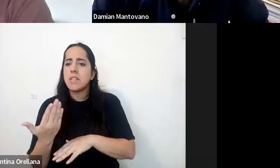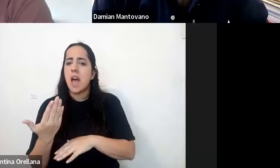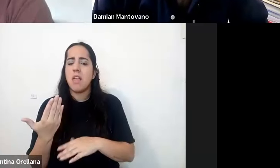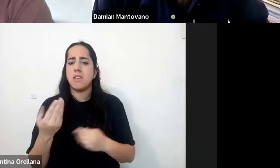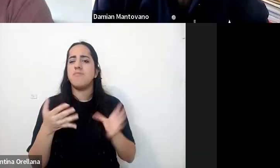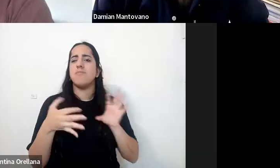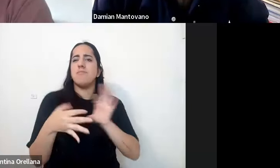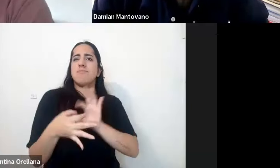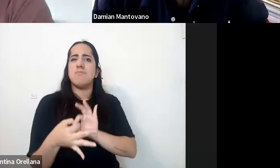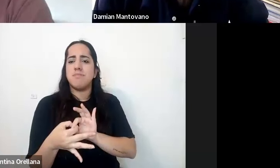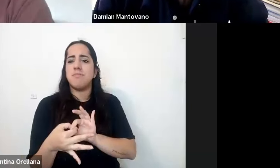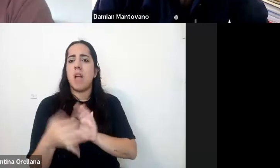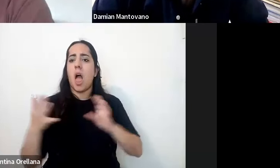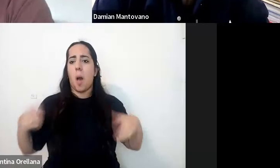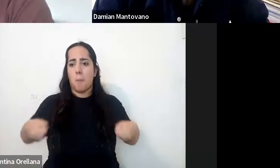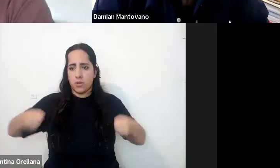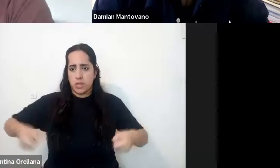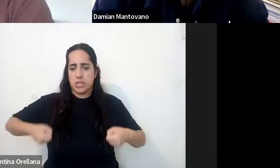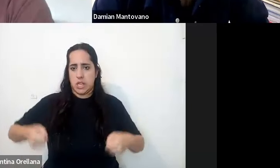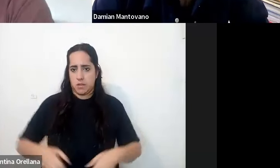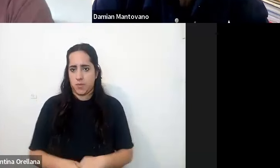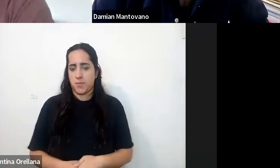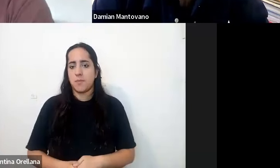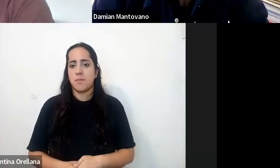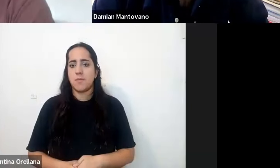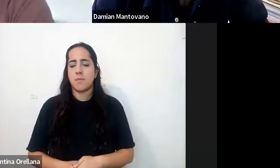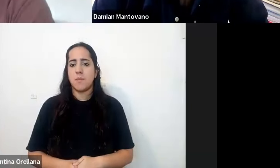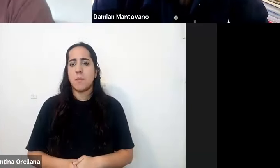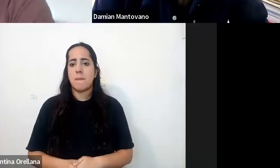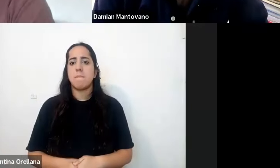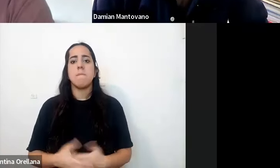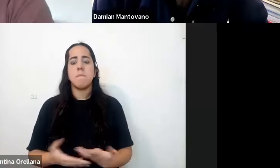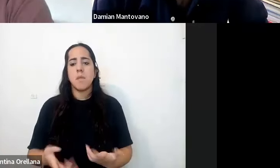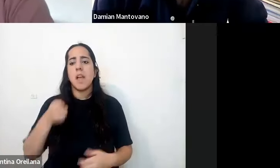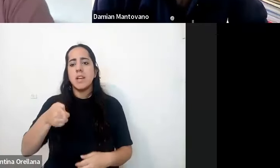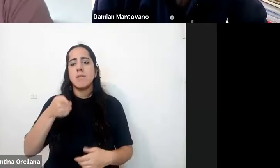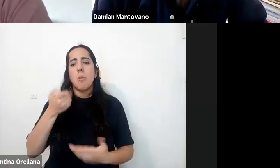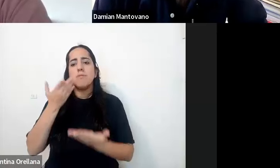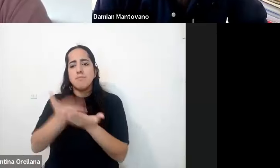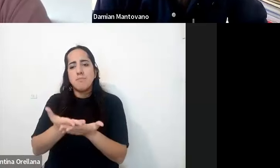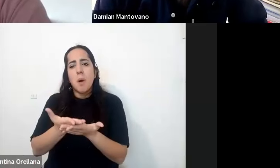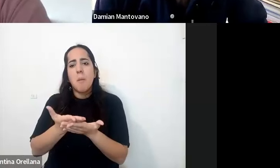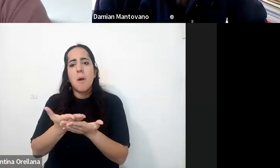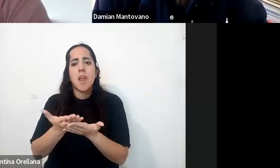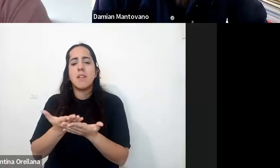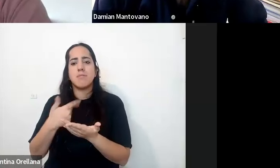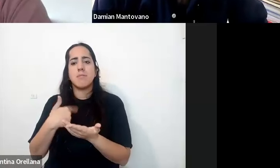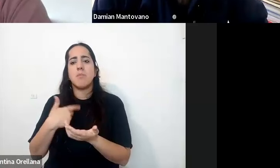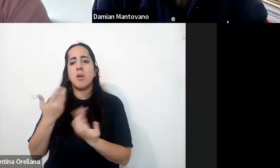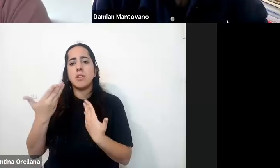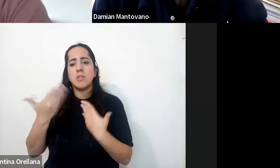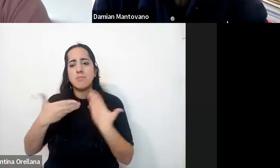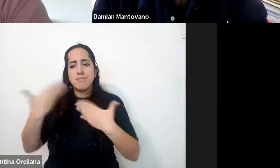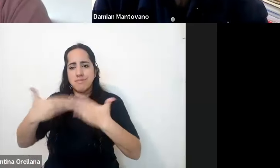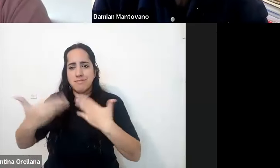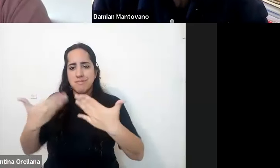a la motriz desde este lugar es que se propone el campo de acción de las